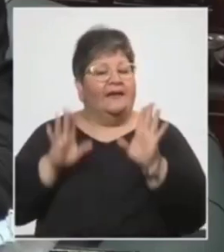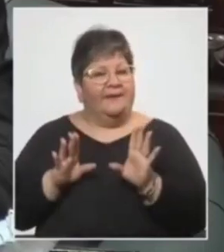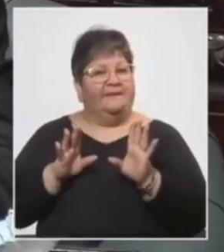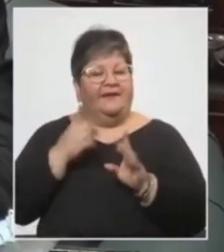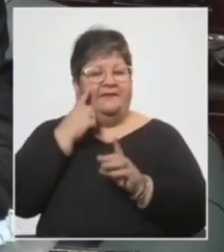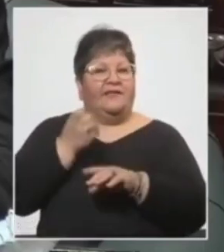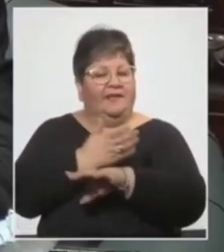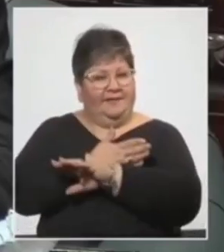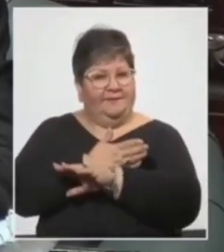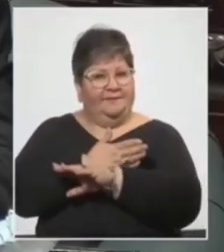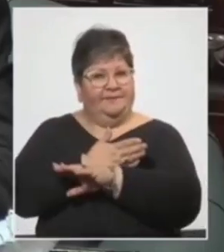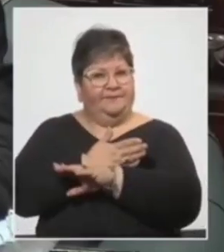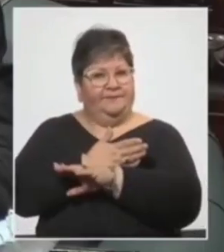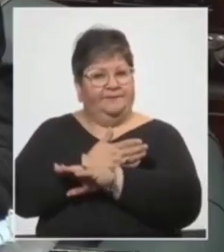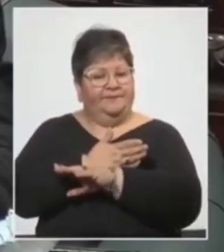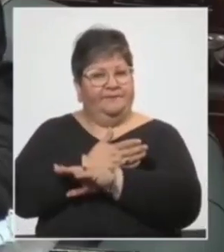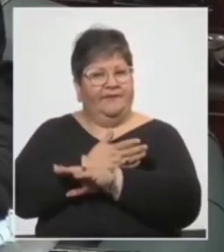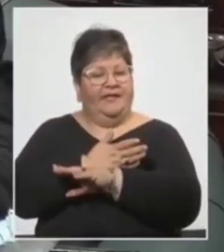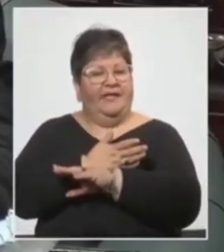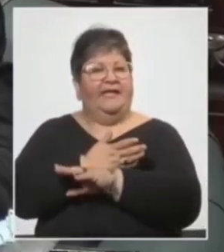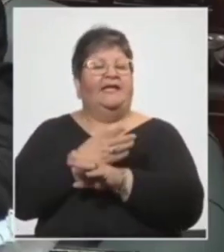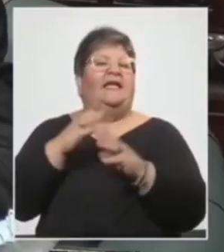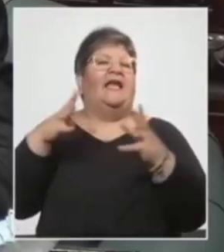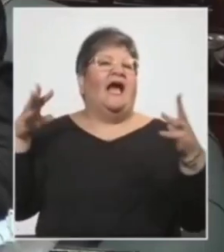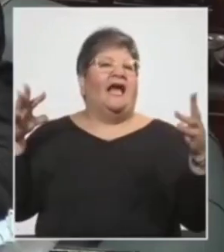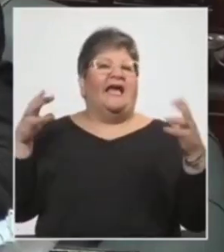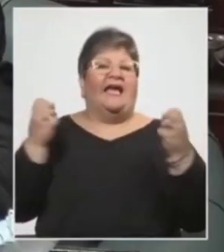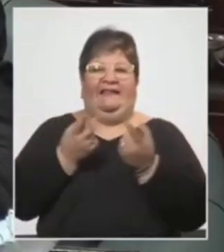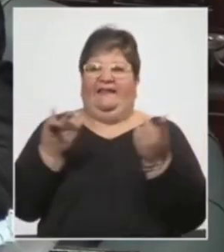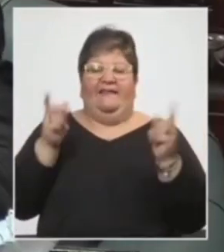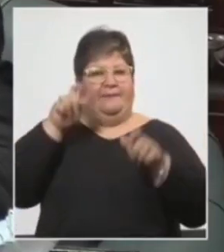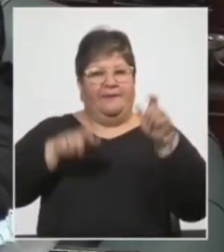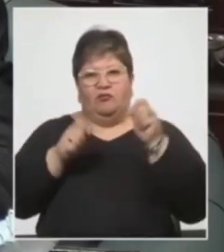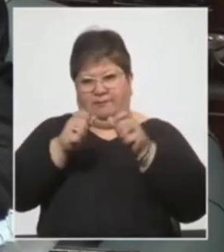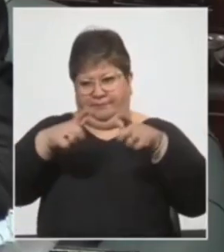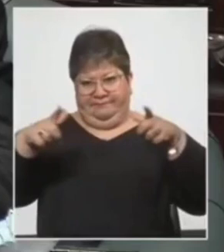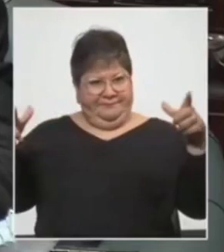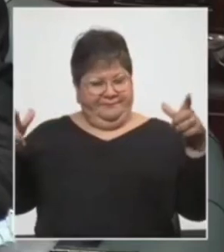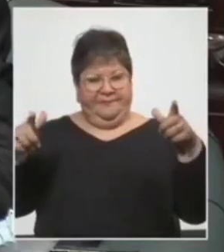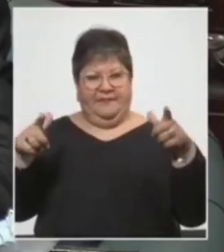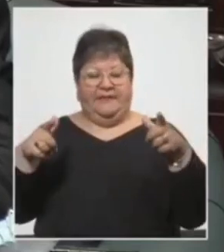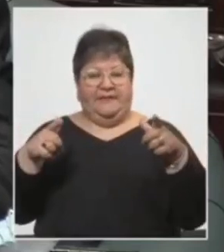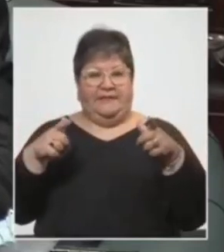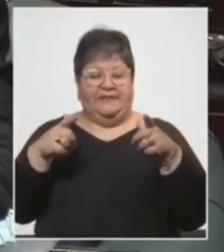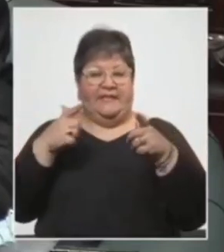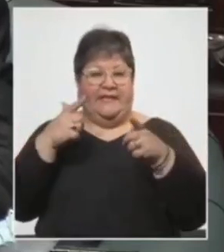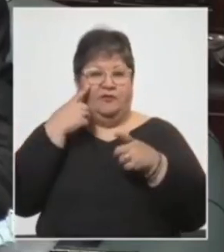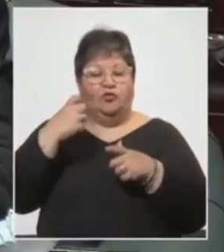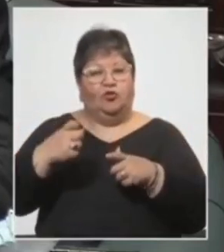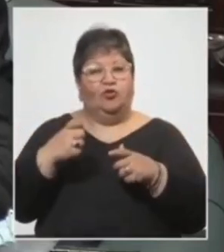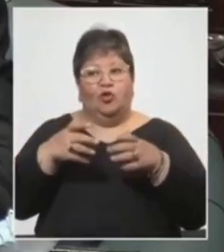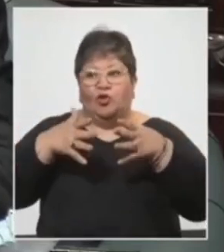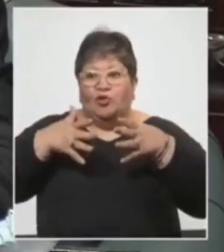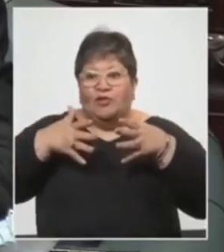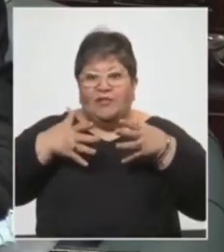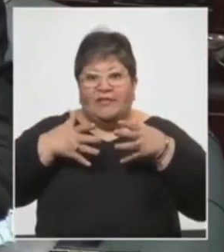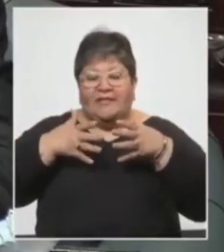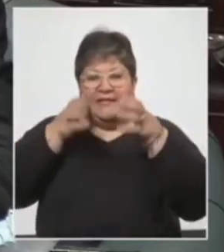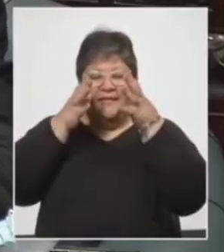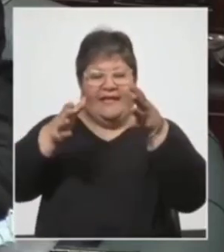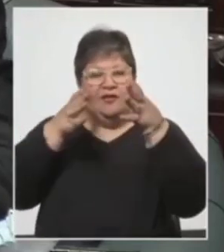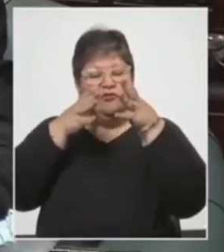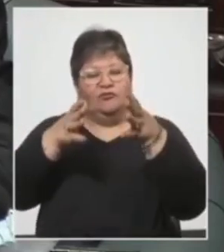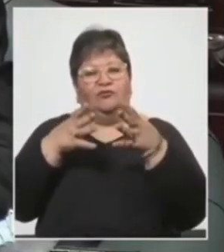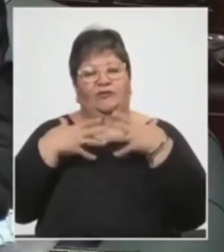la existencia de aglomeraciones que generen notorios riesgos sanitarios. Como bien decía la